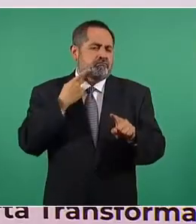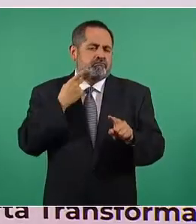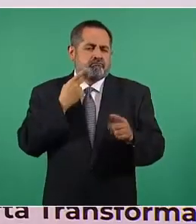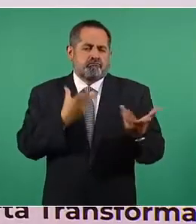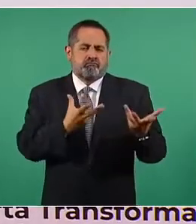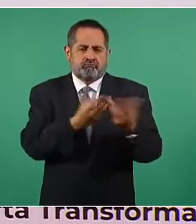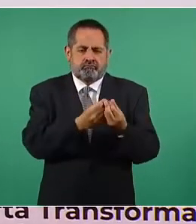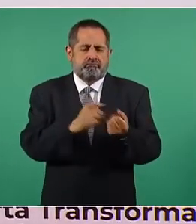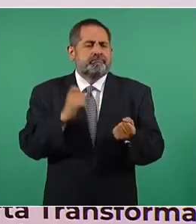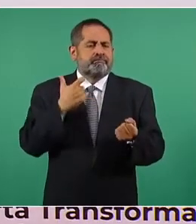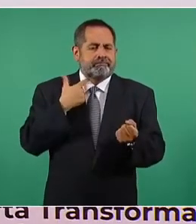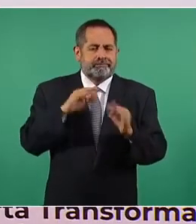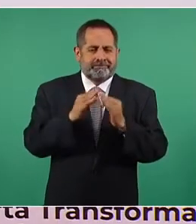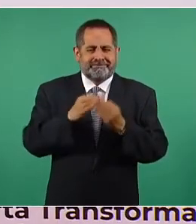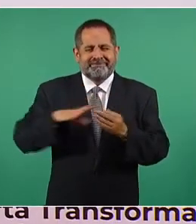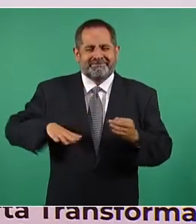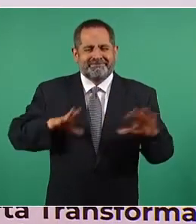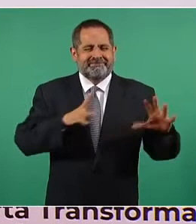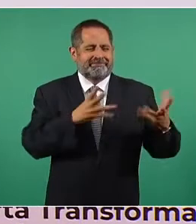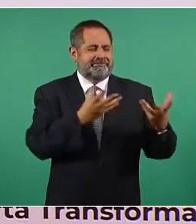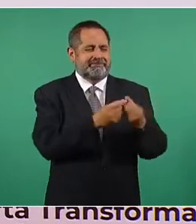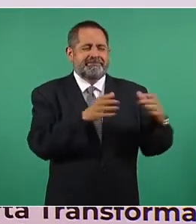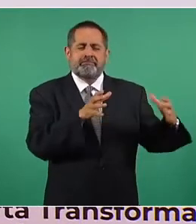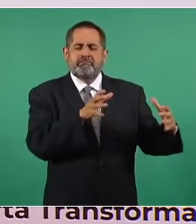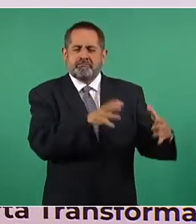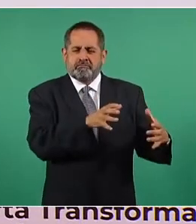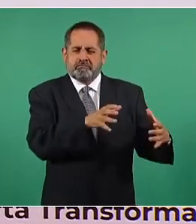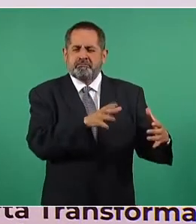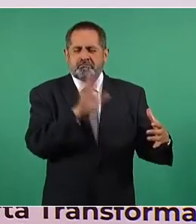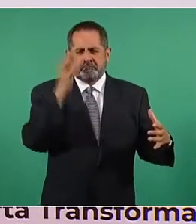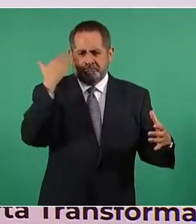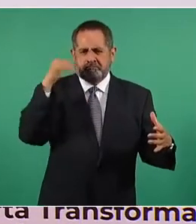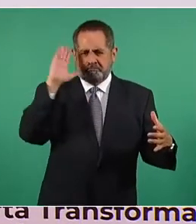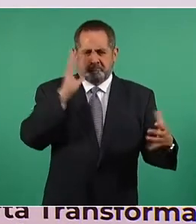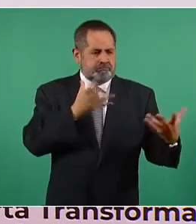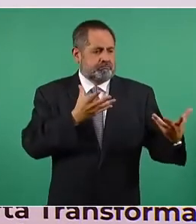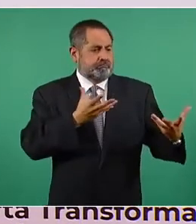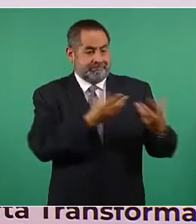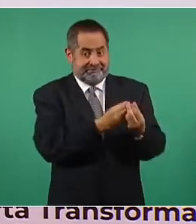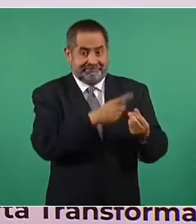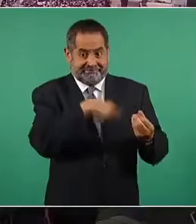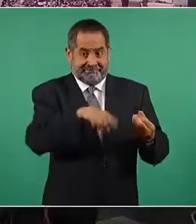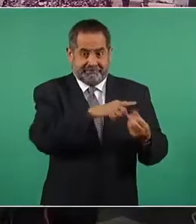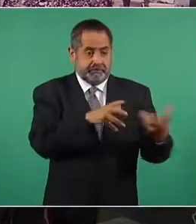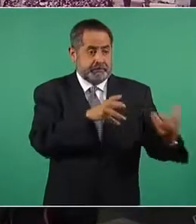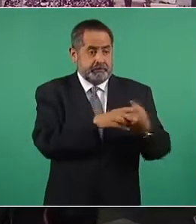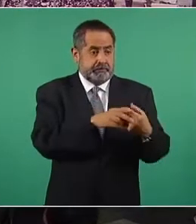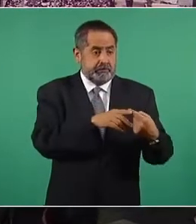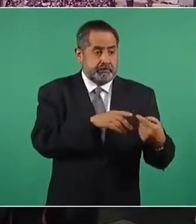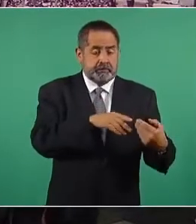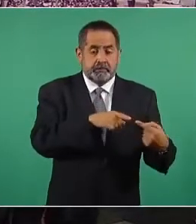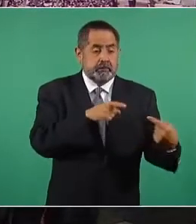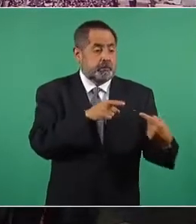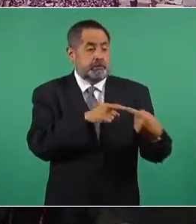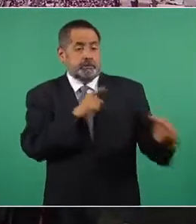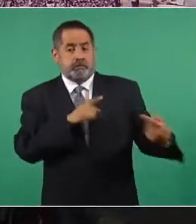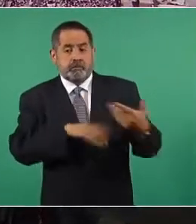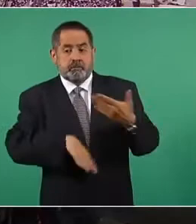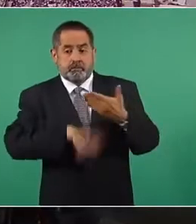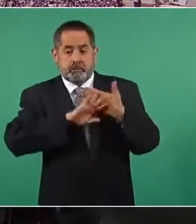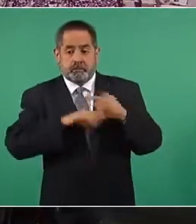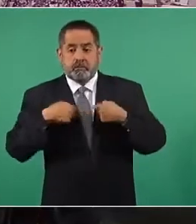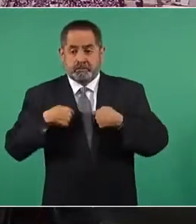del antiguo régimen, entre otros. Repito, para enfrentar el proyecto de transformación